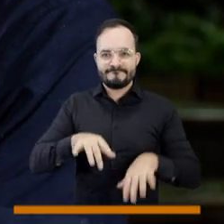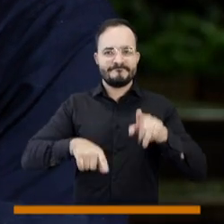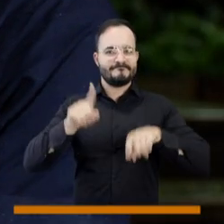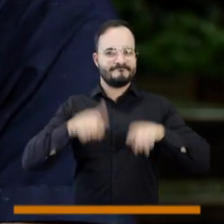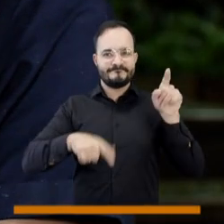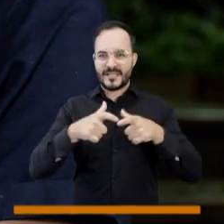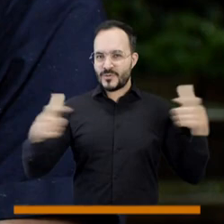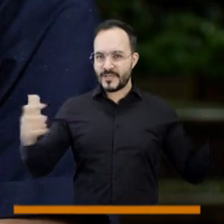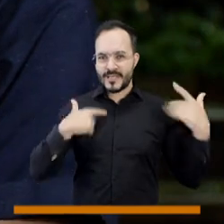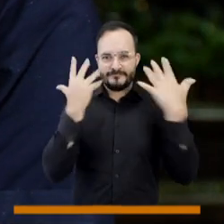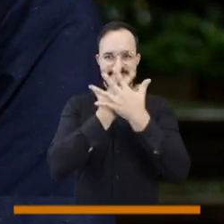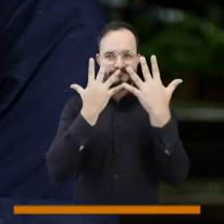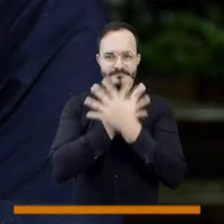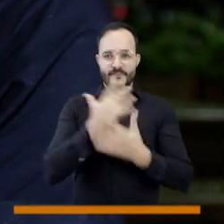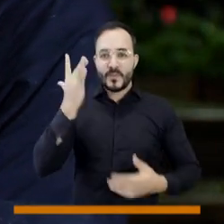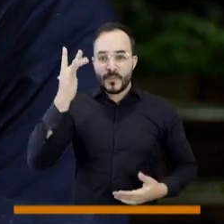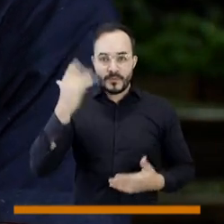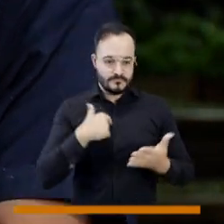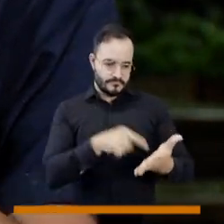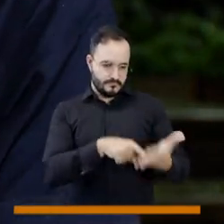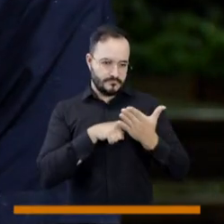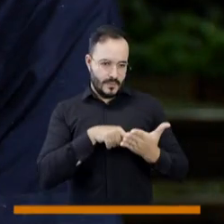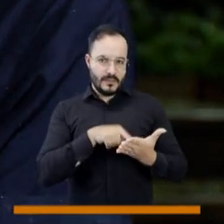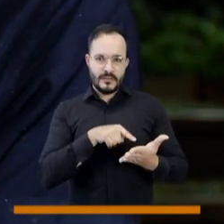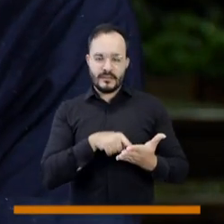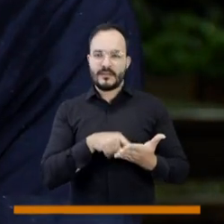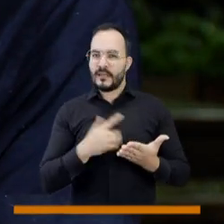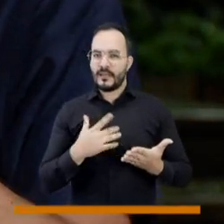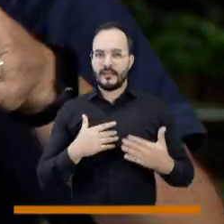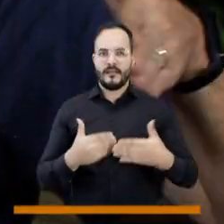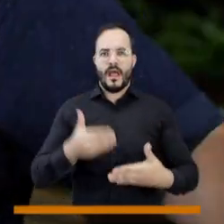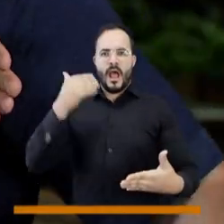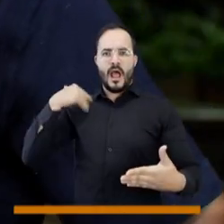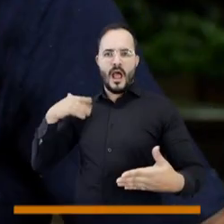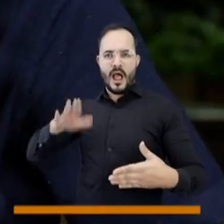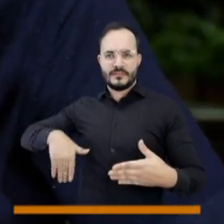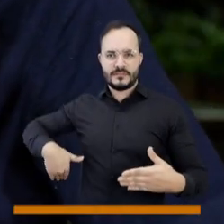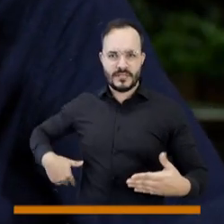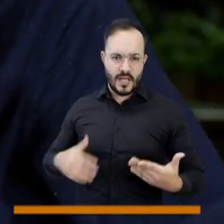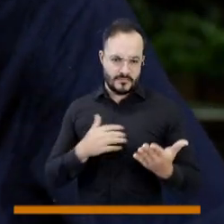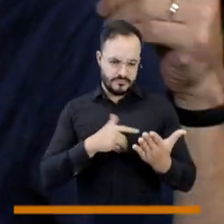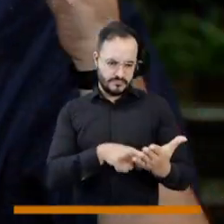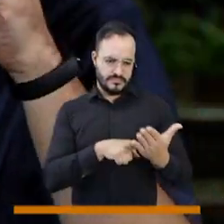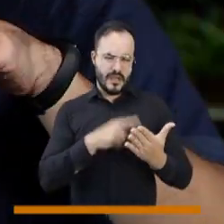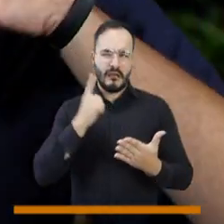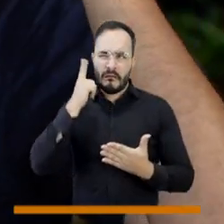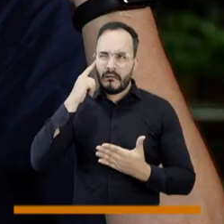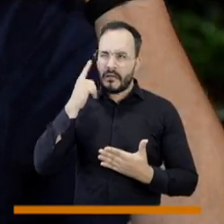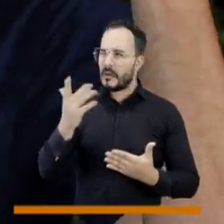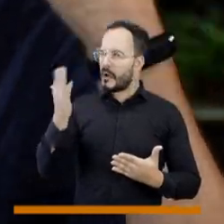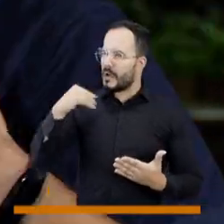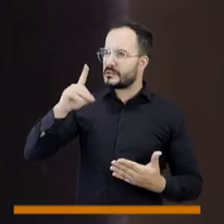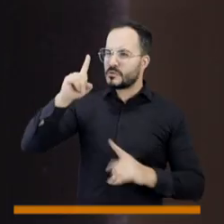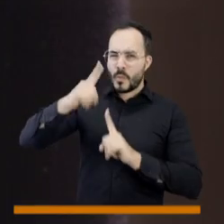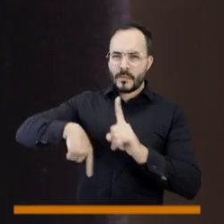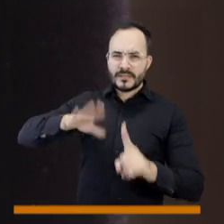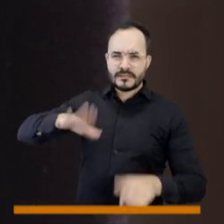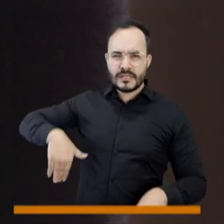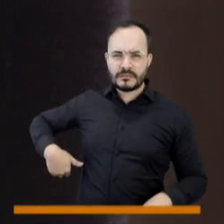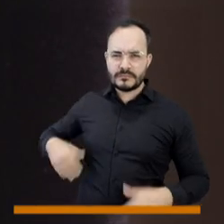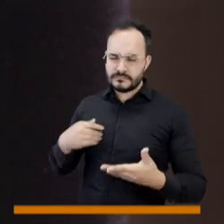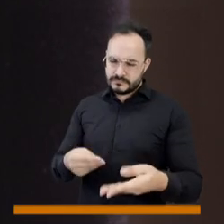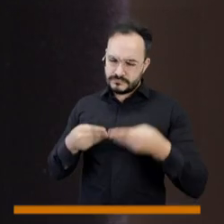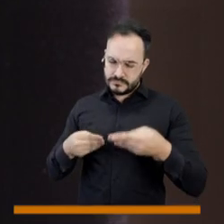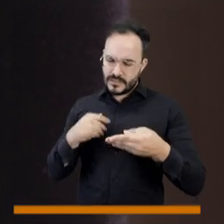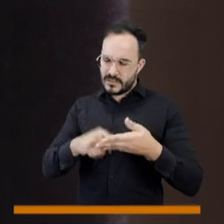los problemas que tiene es que la factura no viene con el mismo mes donde uno está pagando, sino que viene con un mes y medio atrás. Entonces, uno no lo tiene como en la cabeza.